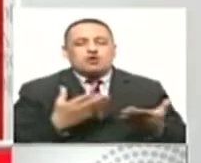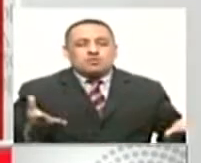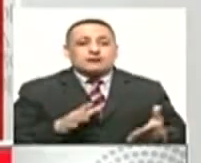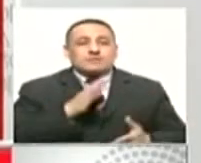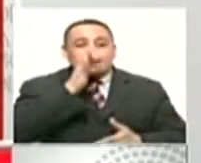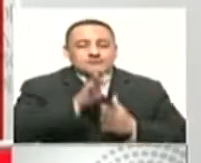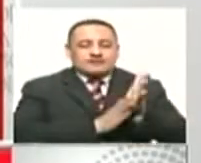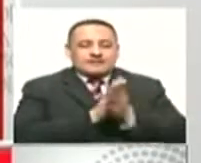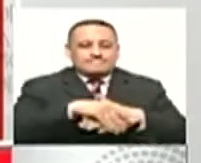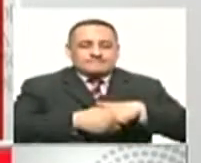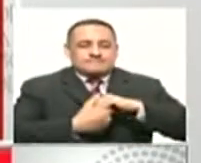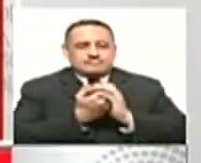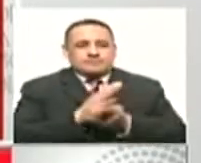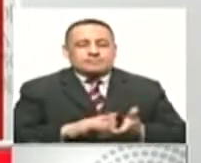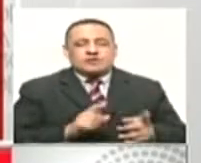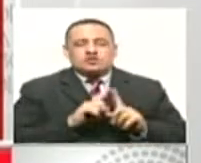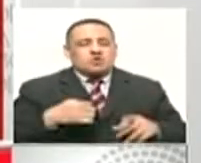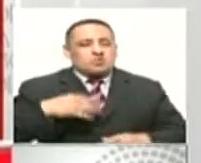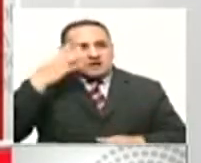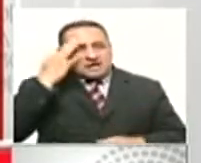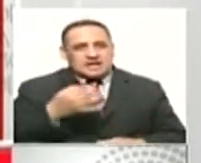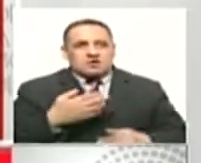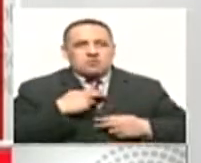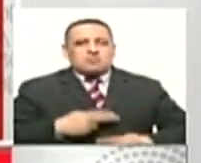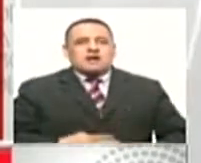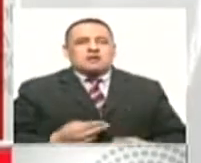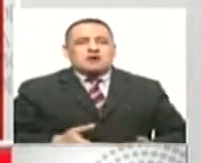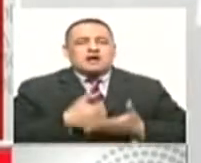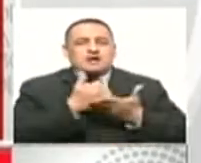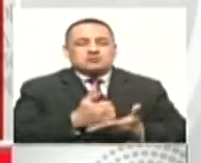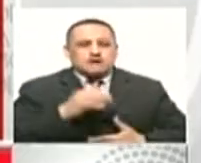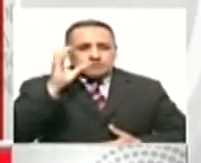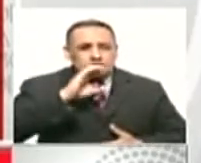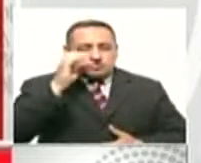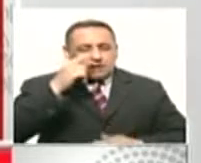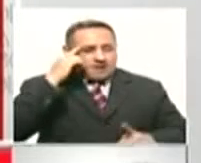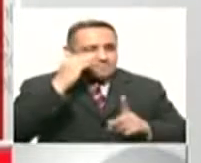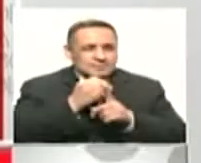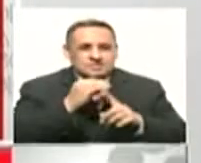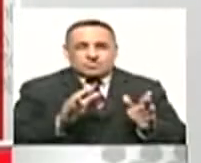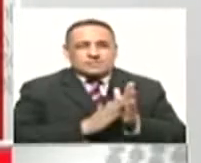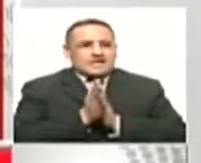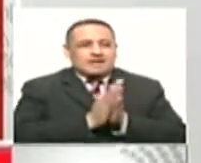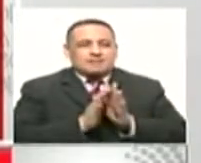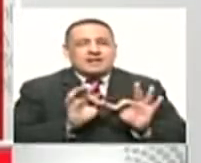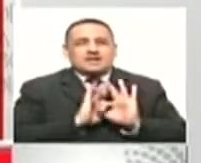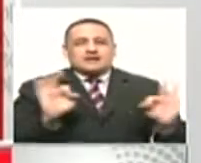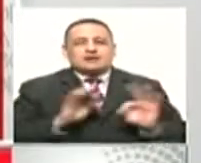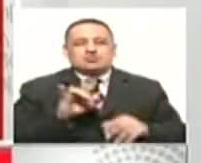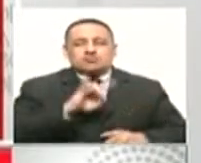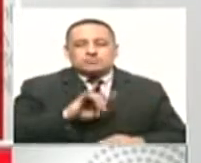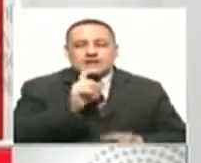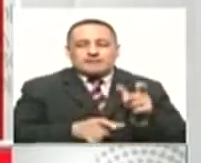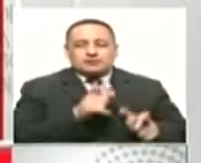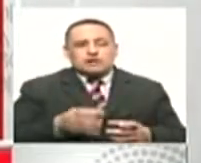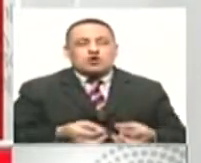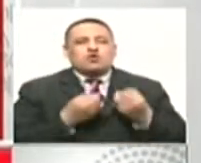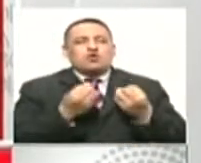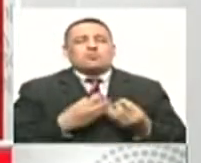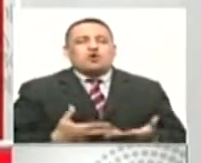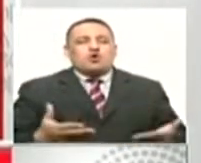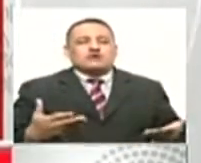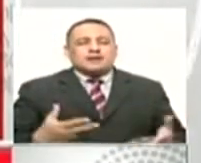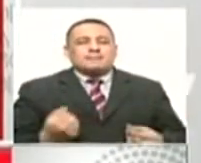que nos ha llevado a tener más de dos millones de casos confirmados, contagiados y casi